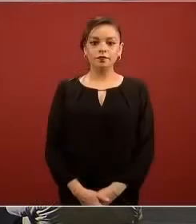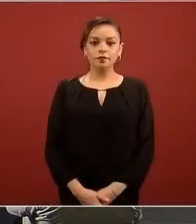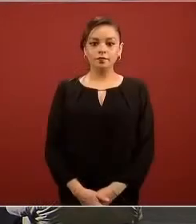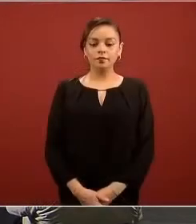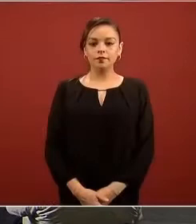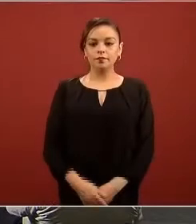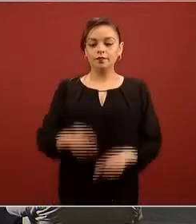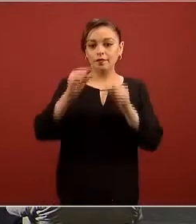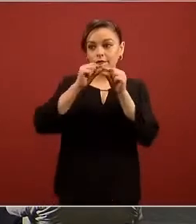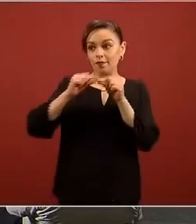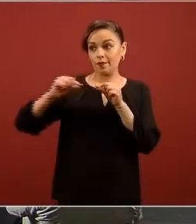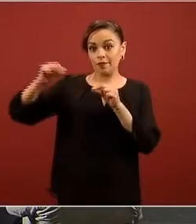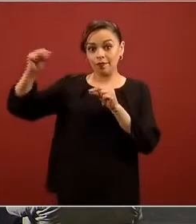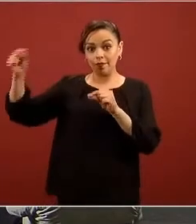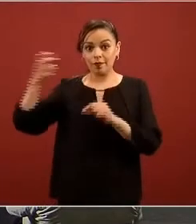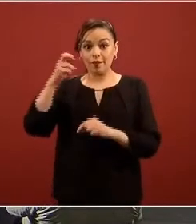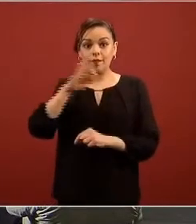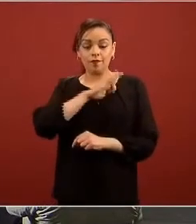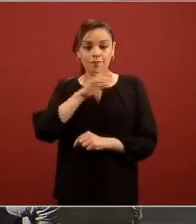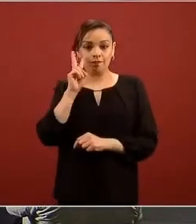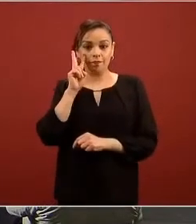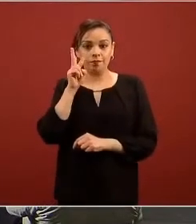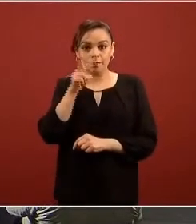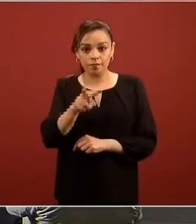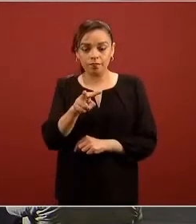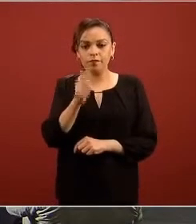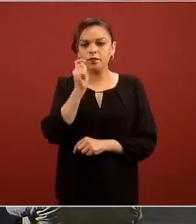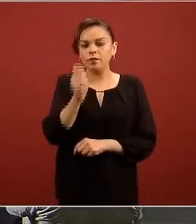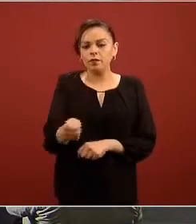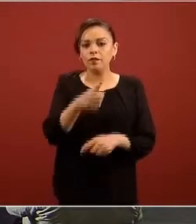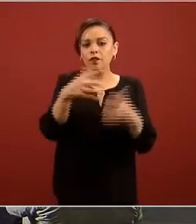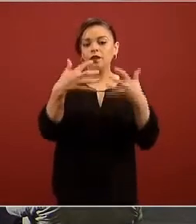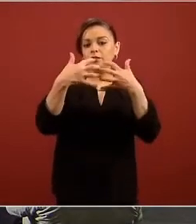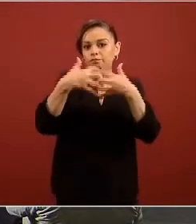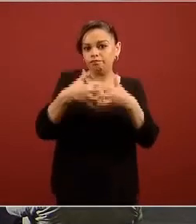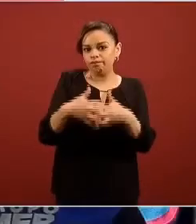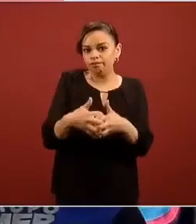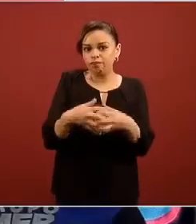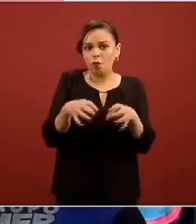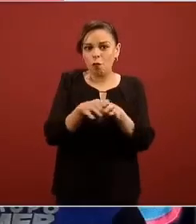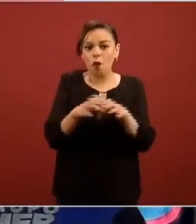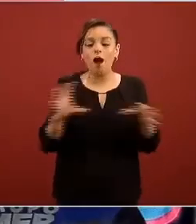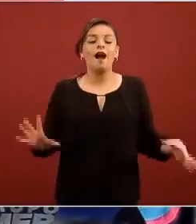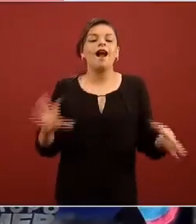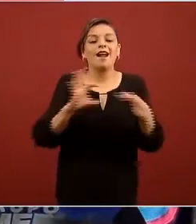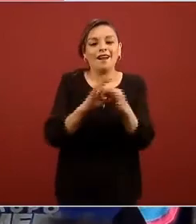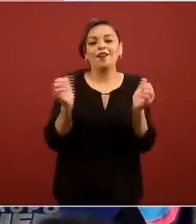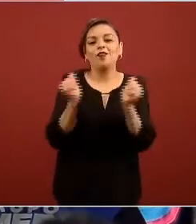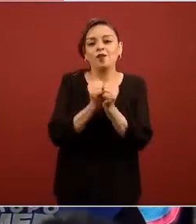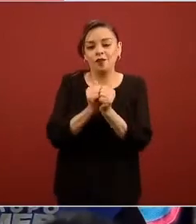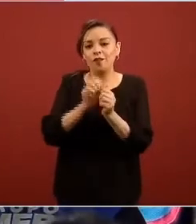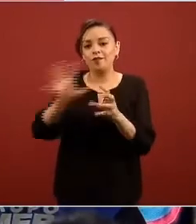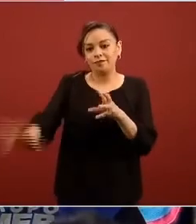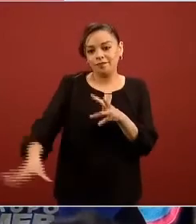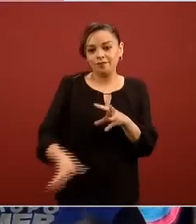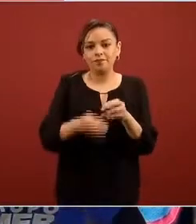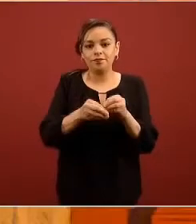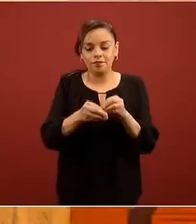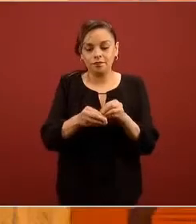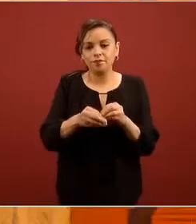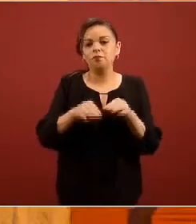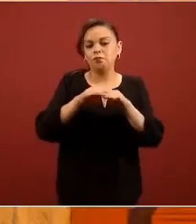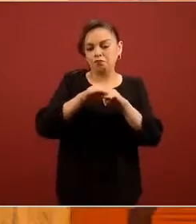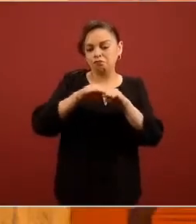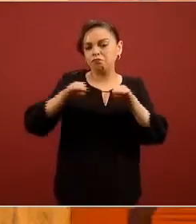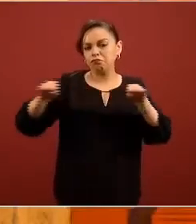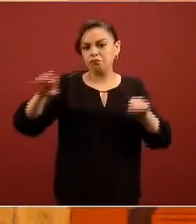manera o para esta escala ha tenido en función de que son acumulados una tendencia de alguna manera estable para